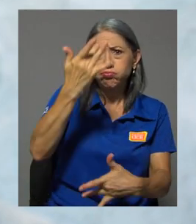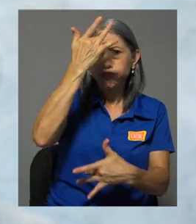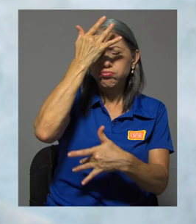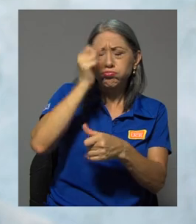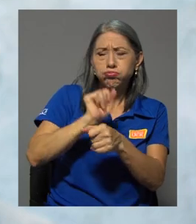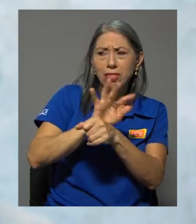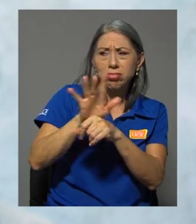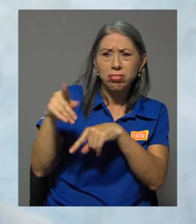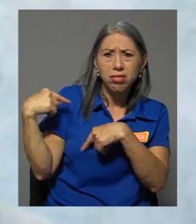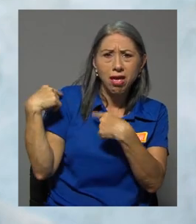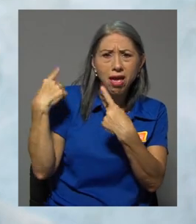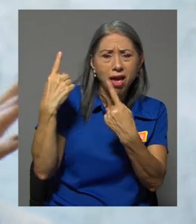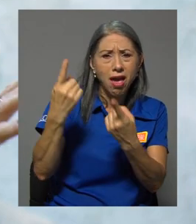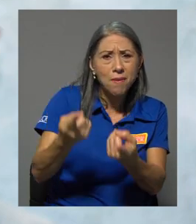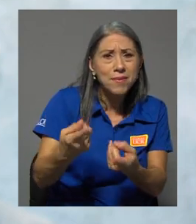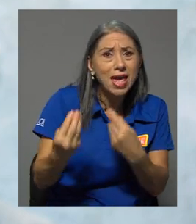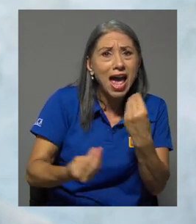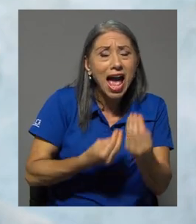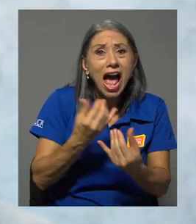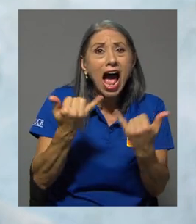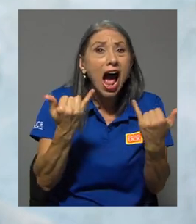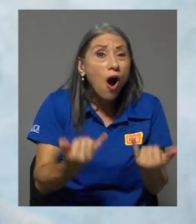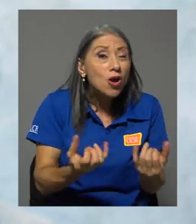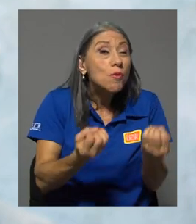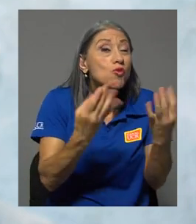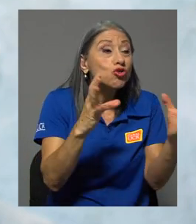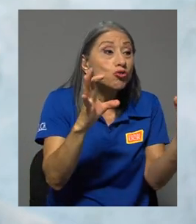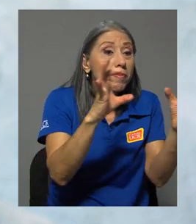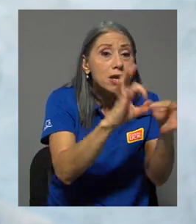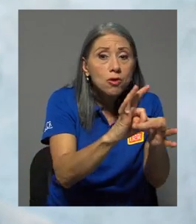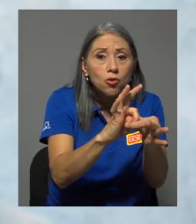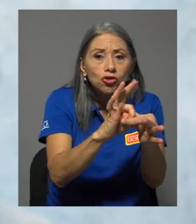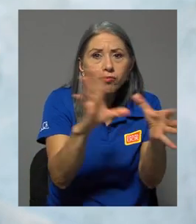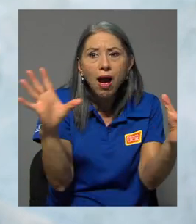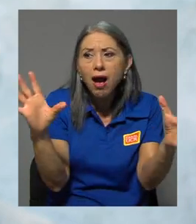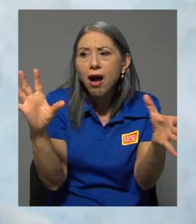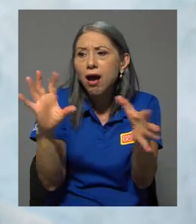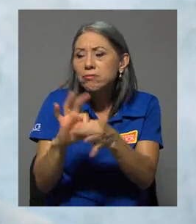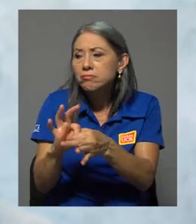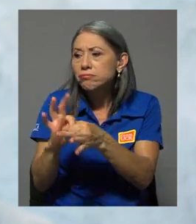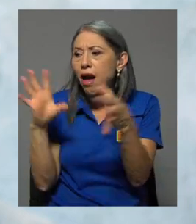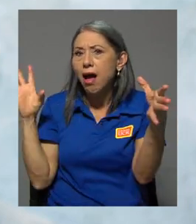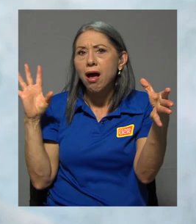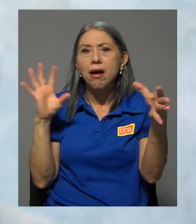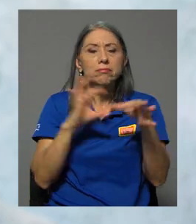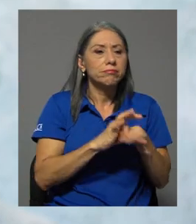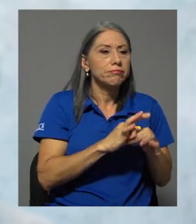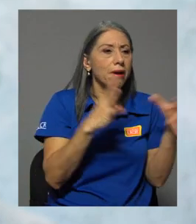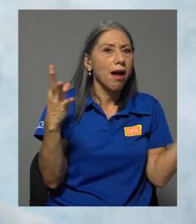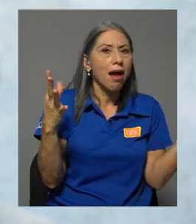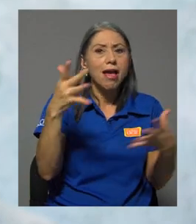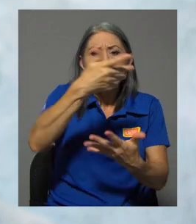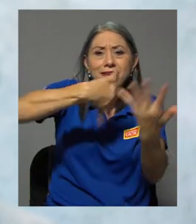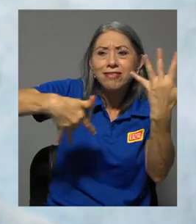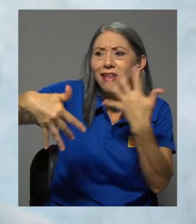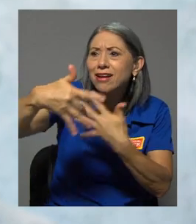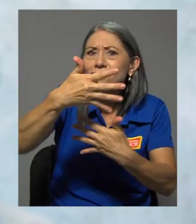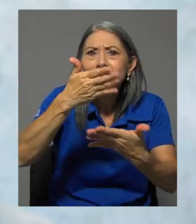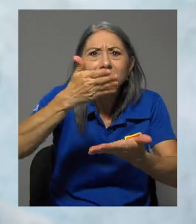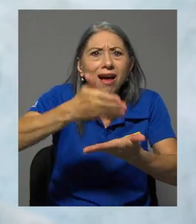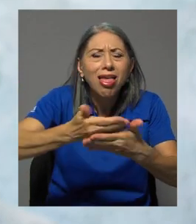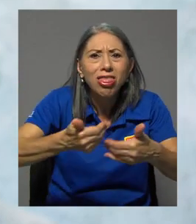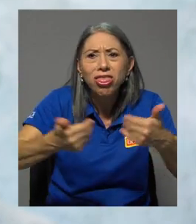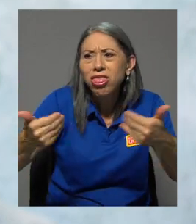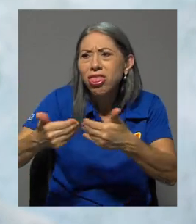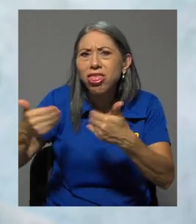venido a romper, a cerrar, a eliminar vínculos, interacciones sociales necesarias, por lo que yo vi en el panel que ustedes presentaron,